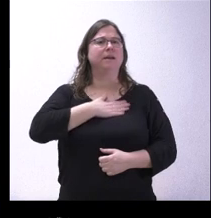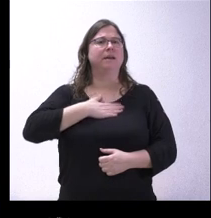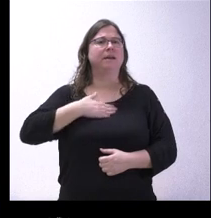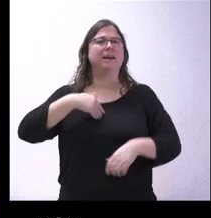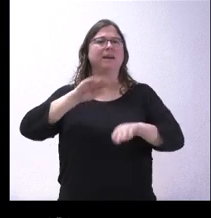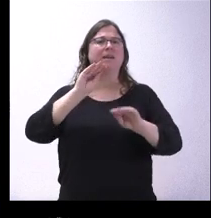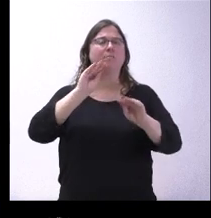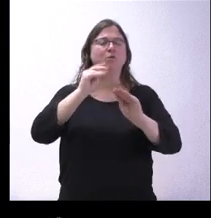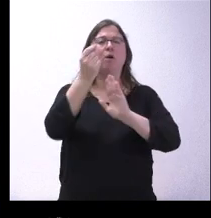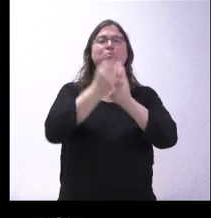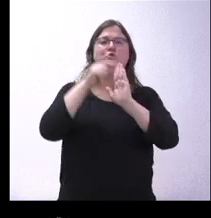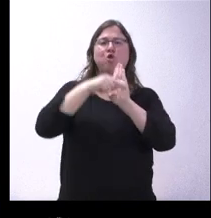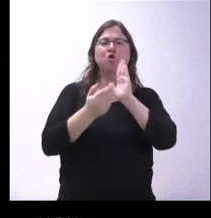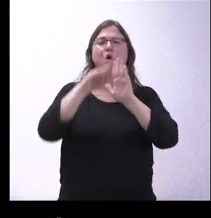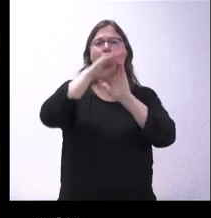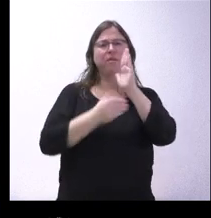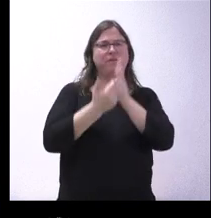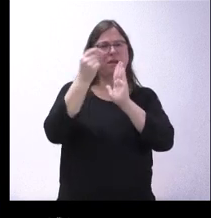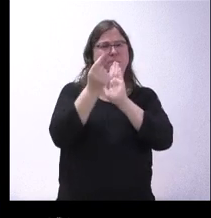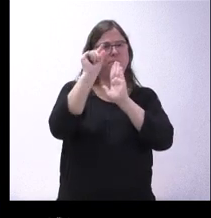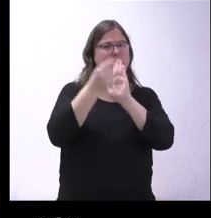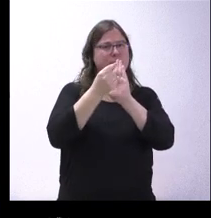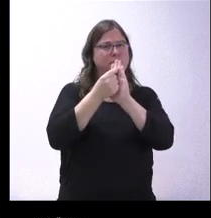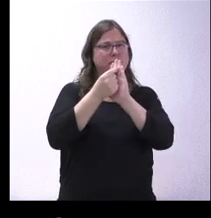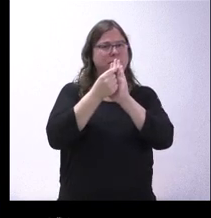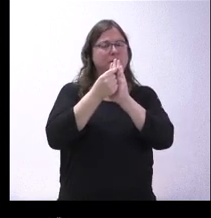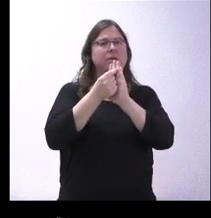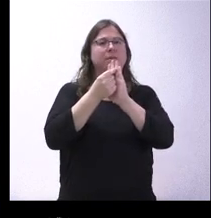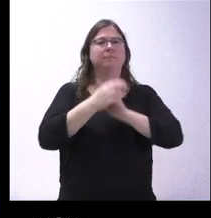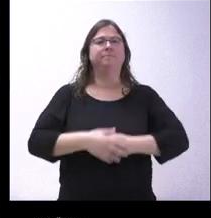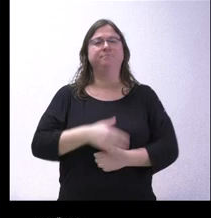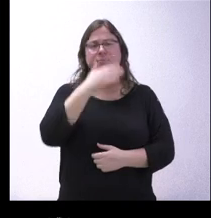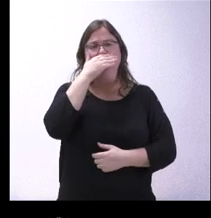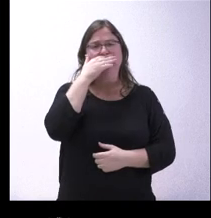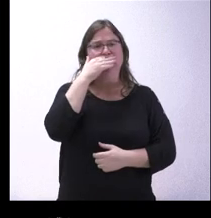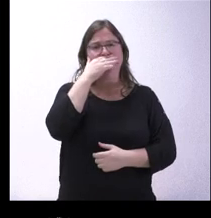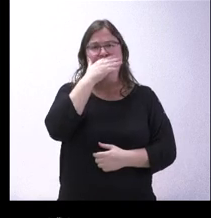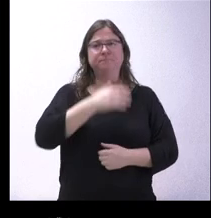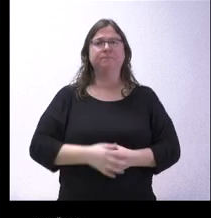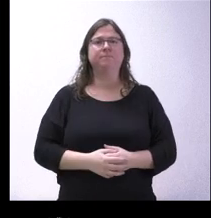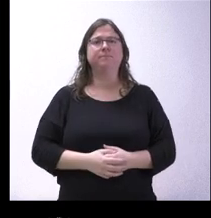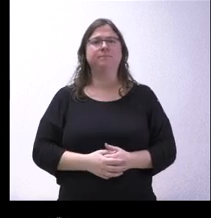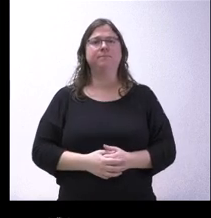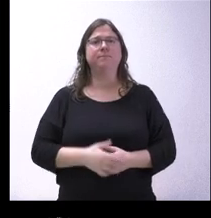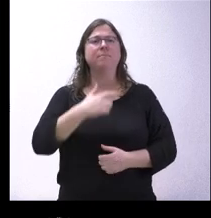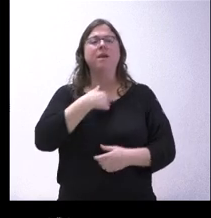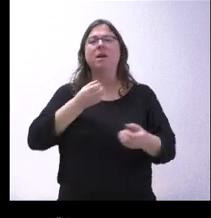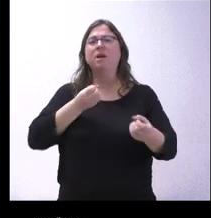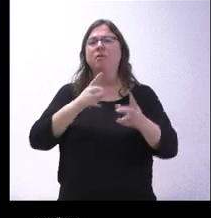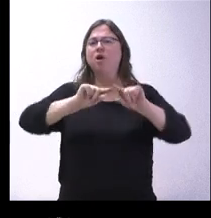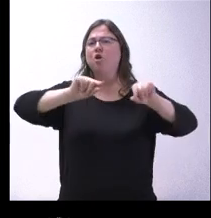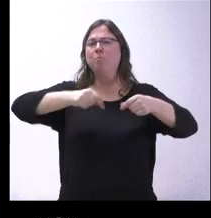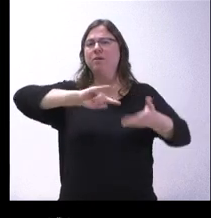aprobación del orden del día de hoy. Quisiera que me aclarara, por favor, la financiación de los proyectos de los que nos informan, de los convenios de